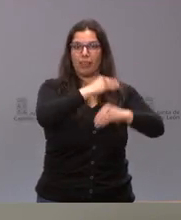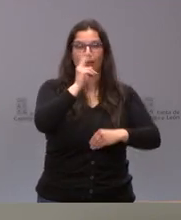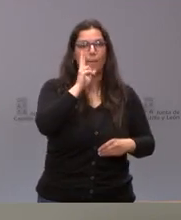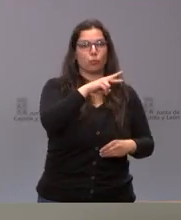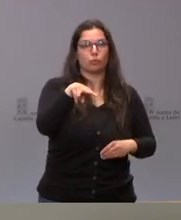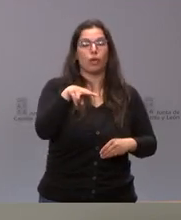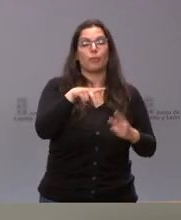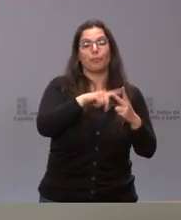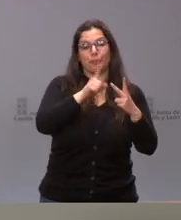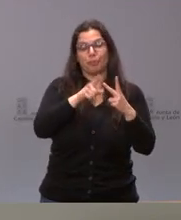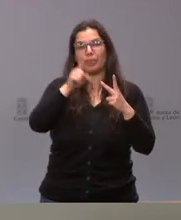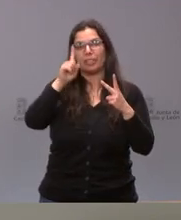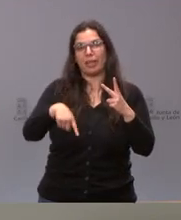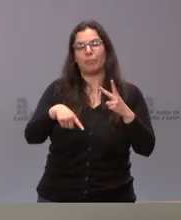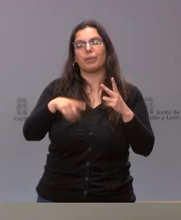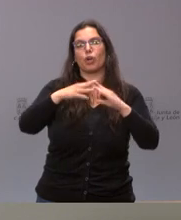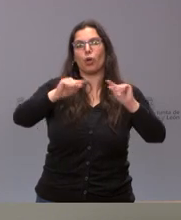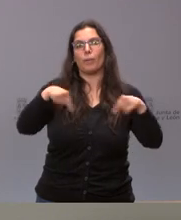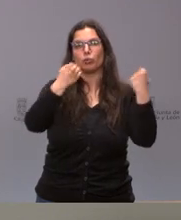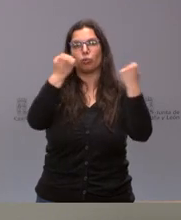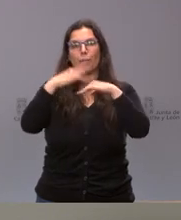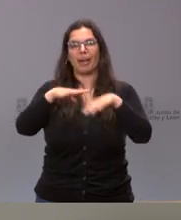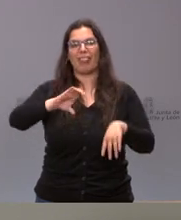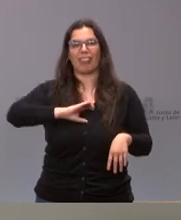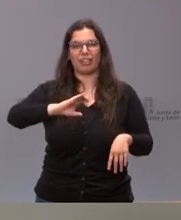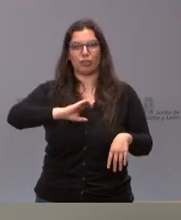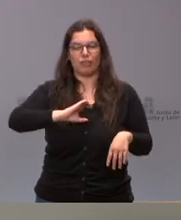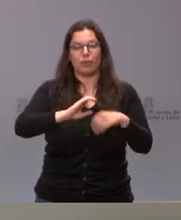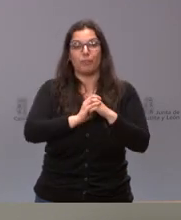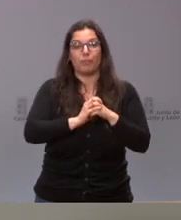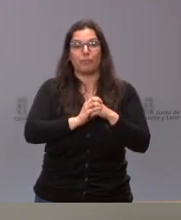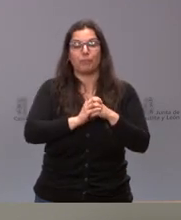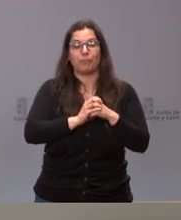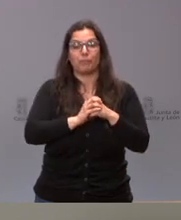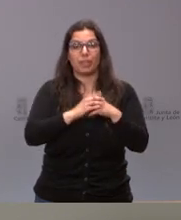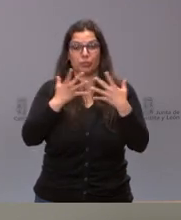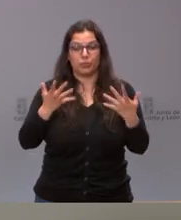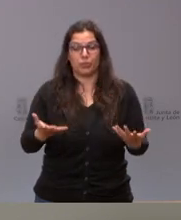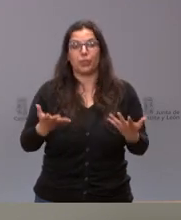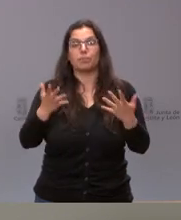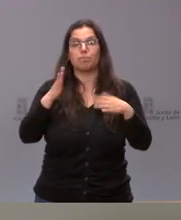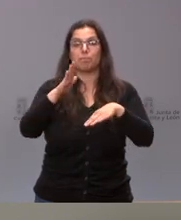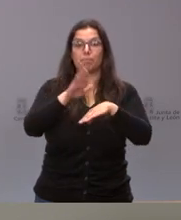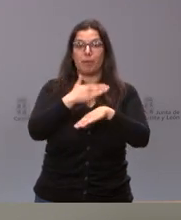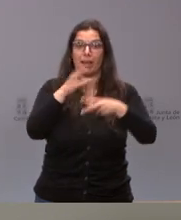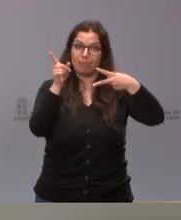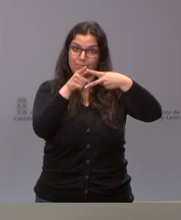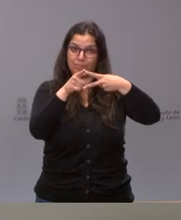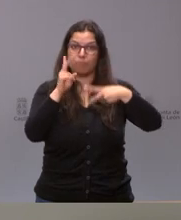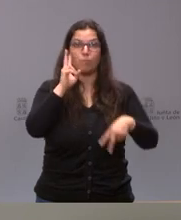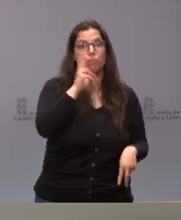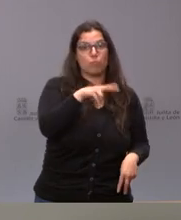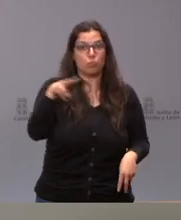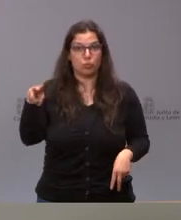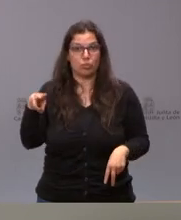para el centro cívico. En lo que tiene que ver con el trabajo para el Museo de la Semana Santa,